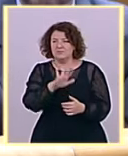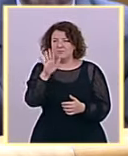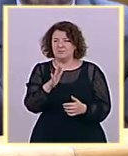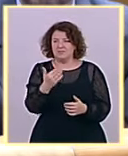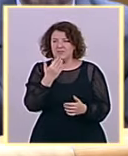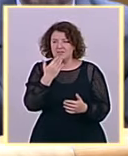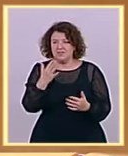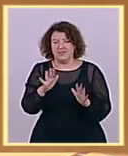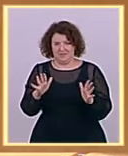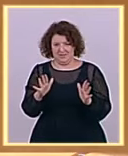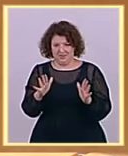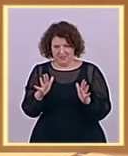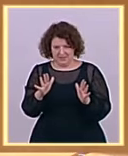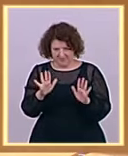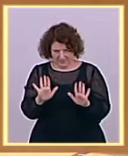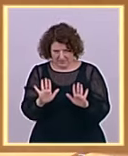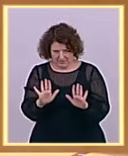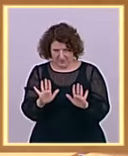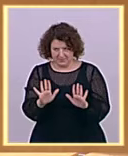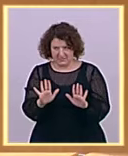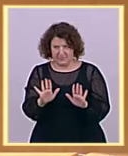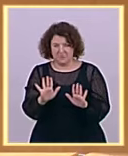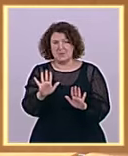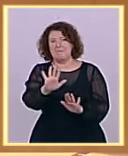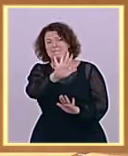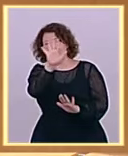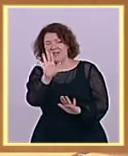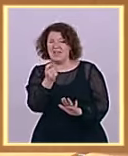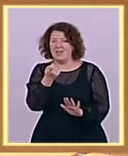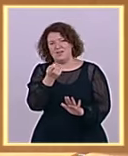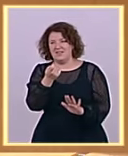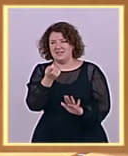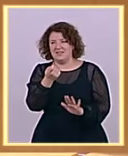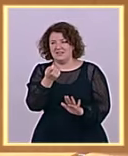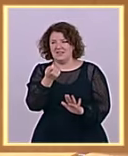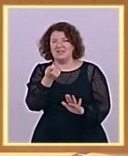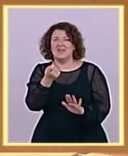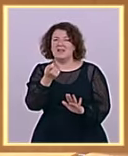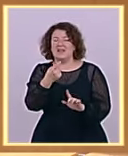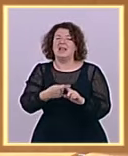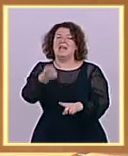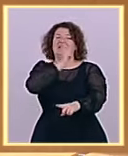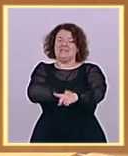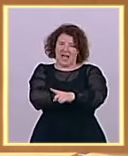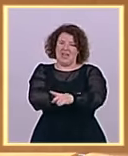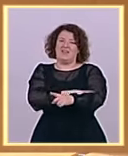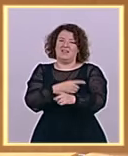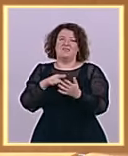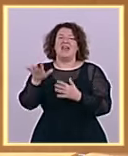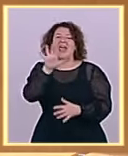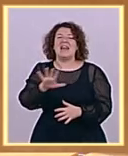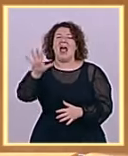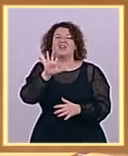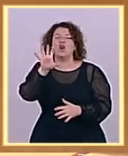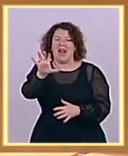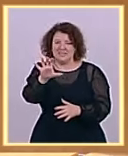nacionalismo. Le voy a decir por qué. ¿A